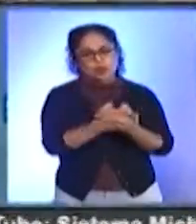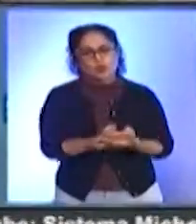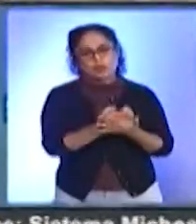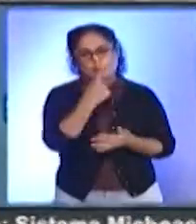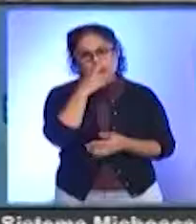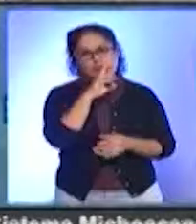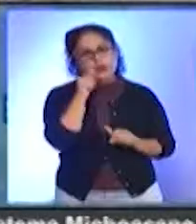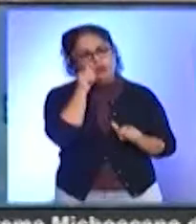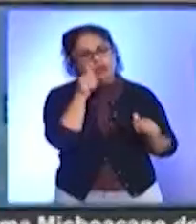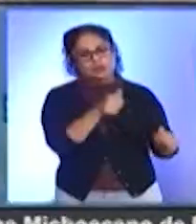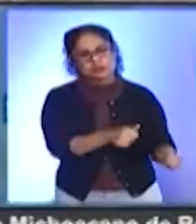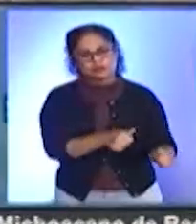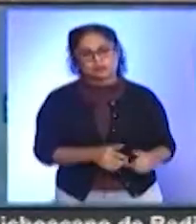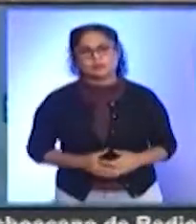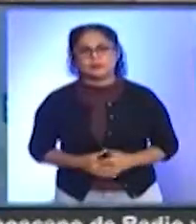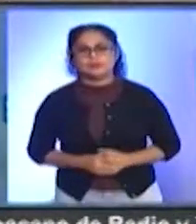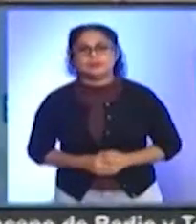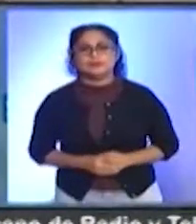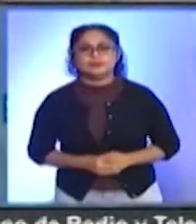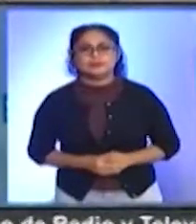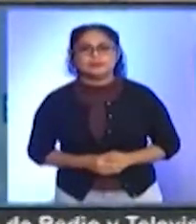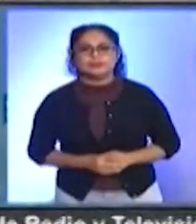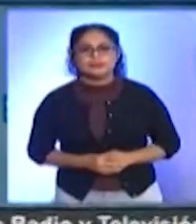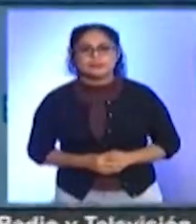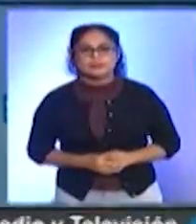Con información de Yesenia Magaña, SM Noticias.